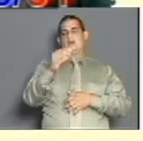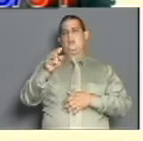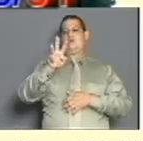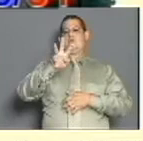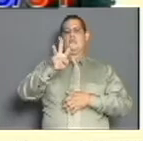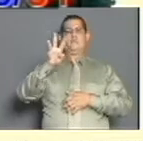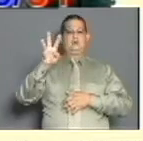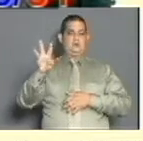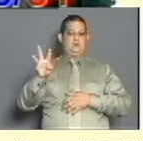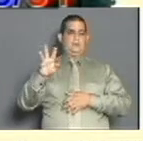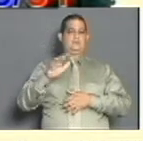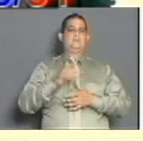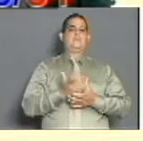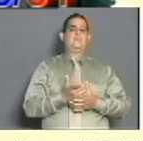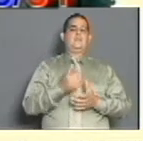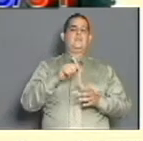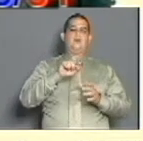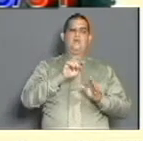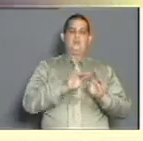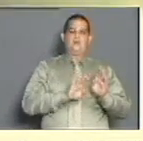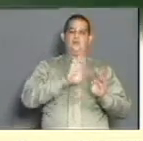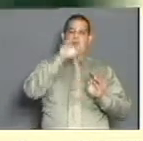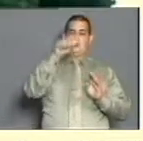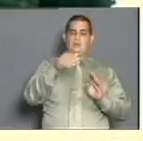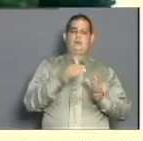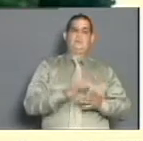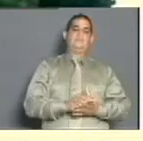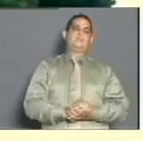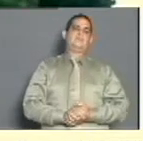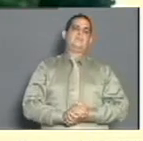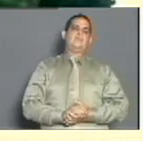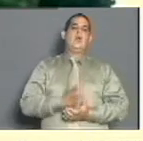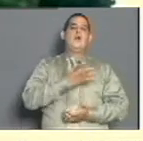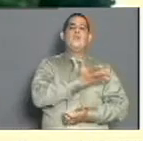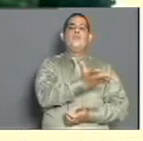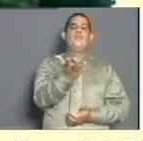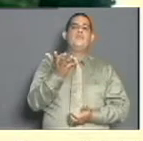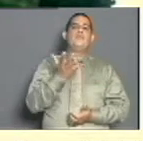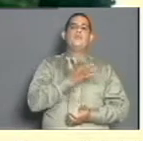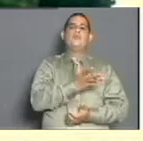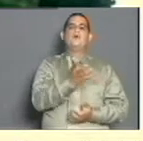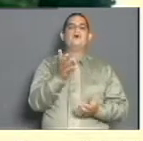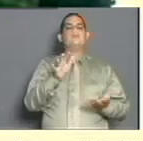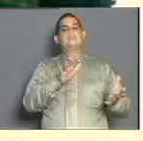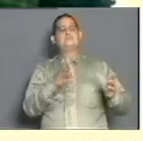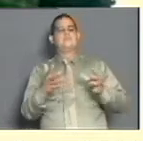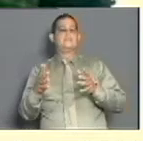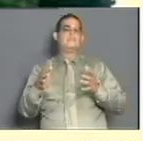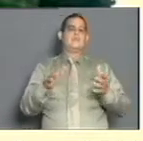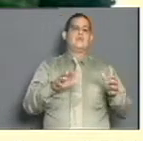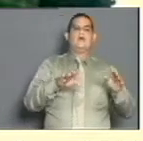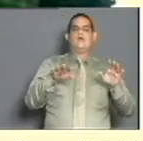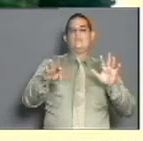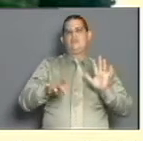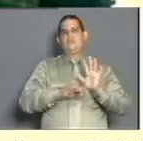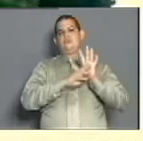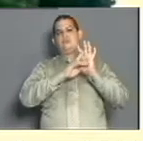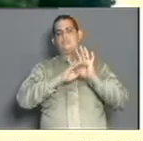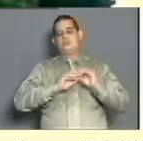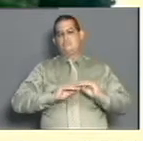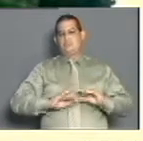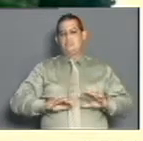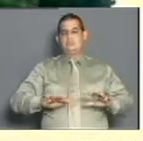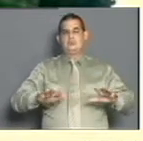grados Celsius, inferiores en las montañas. Los vientos soplarán variables débiles. Habrá mar tranquila en todo